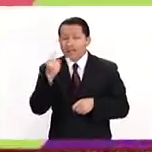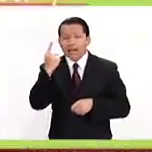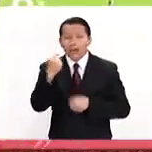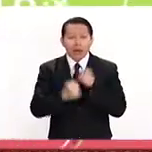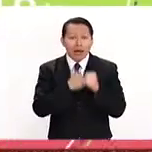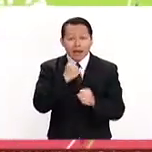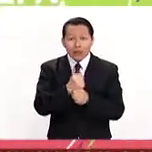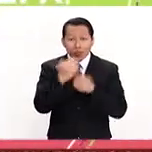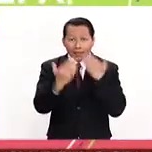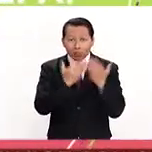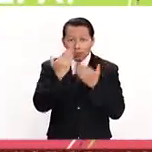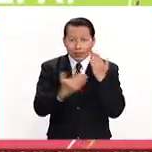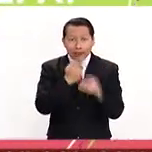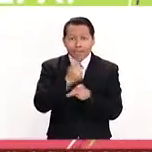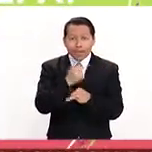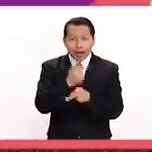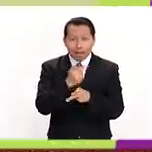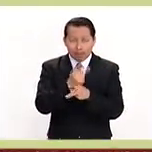estudiando la PREP con nosotros.